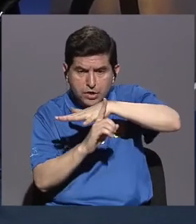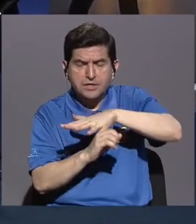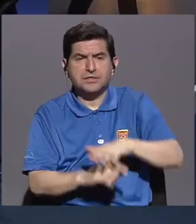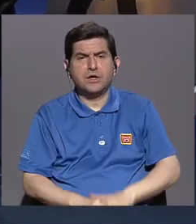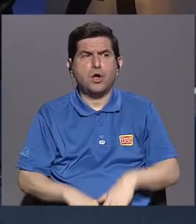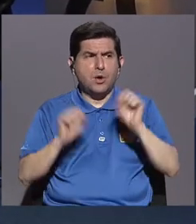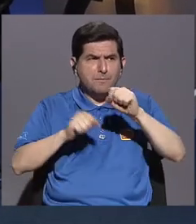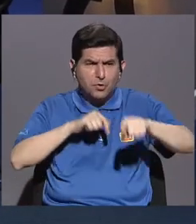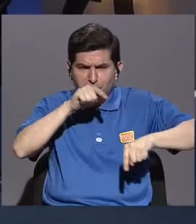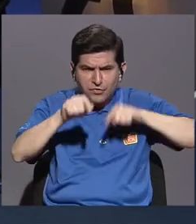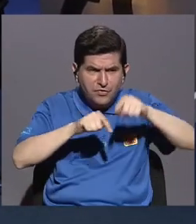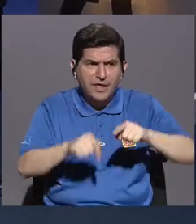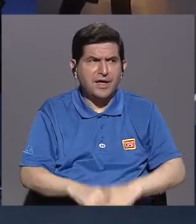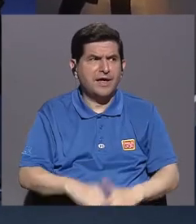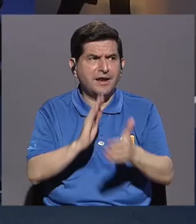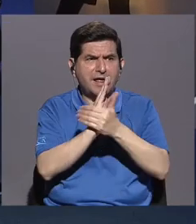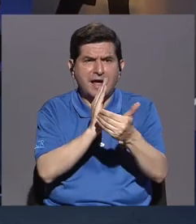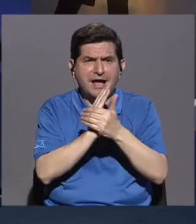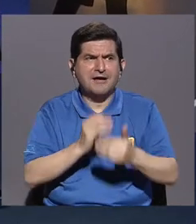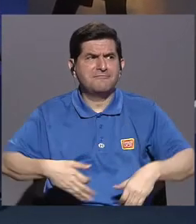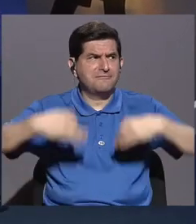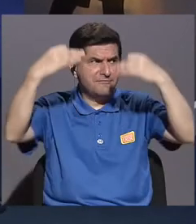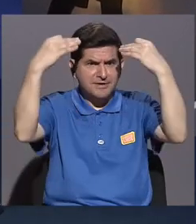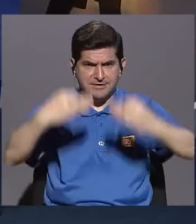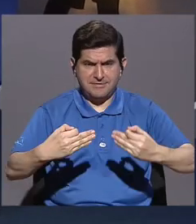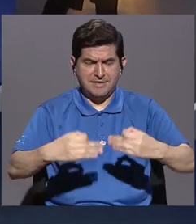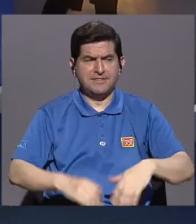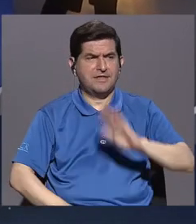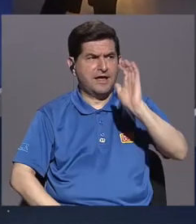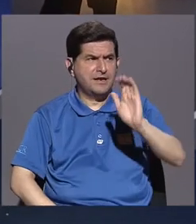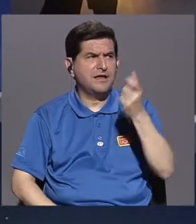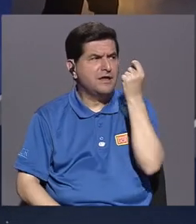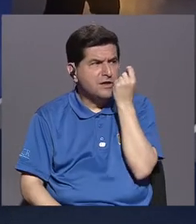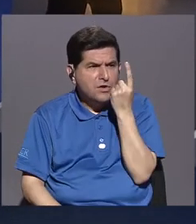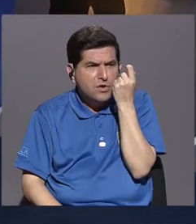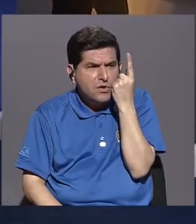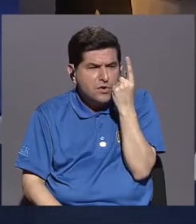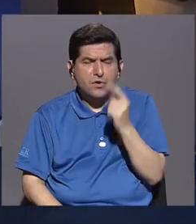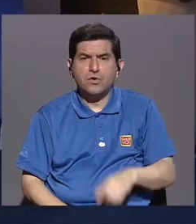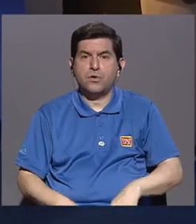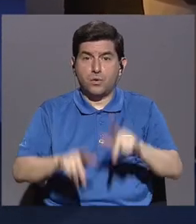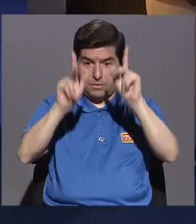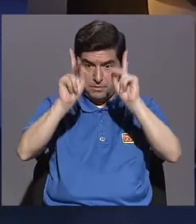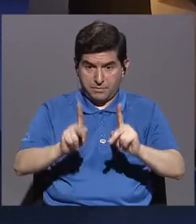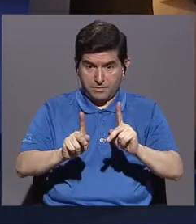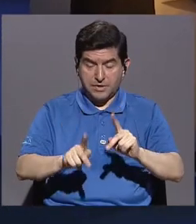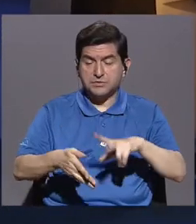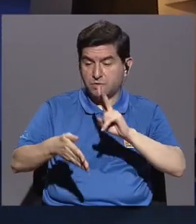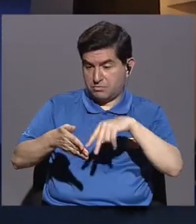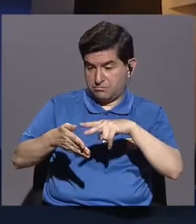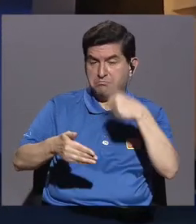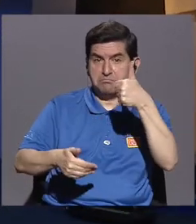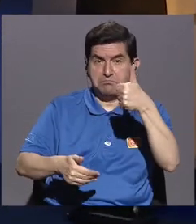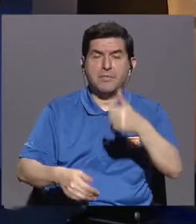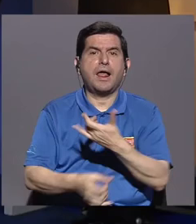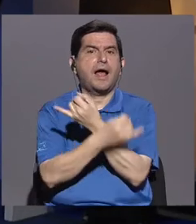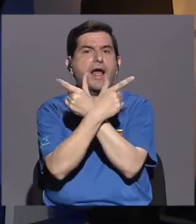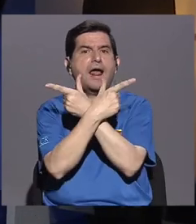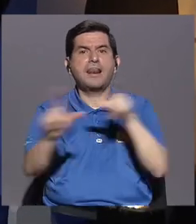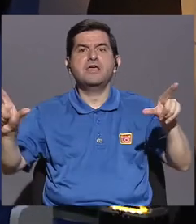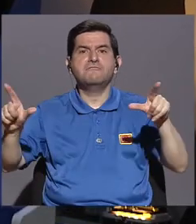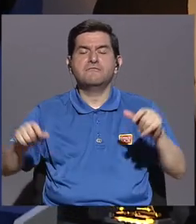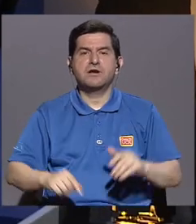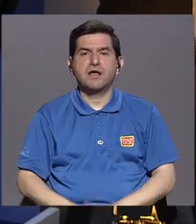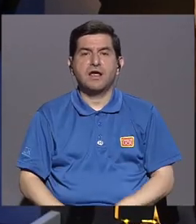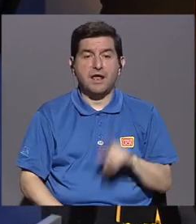sean críticos, de que sean capaces de tomar decisiones. Un niño que comprende o un individuo que comprende lo que lee es más libre y yo